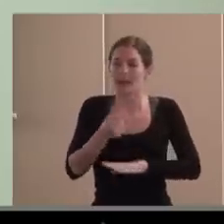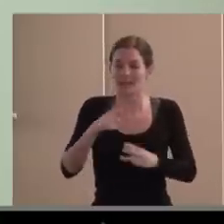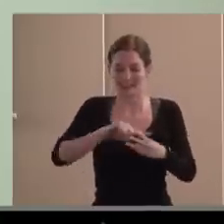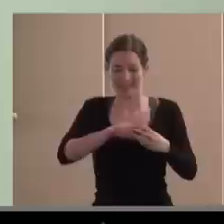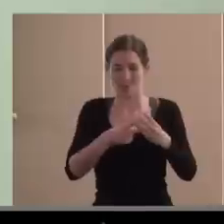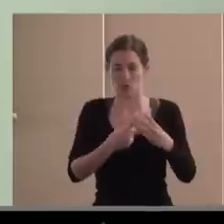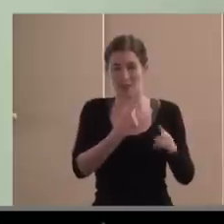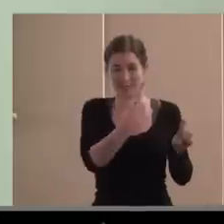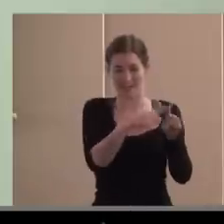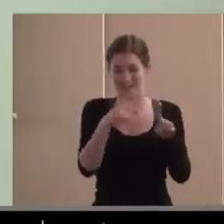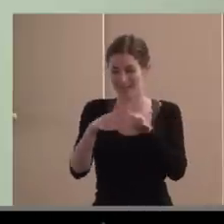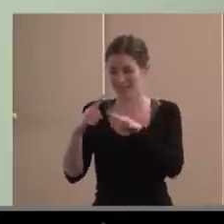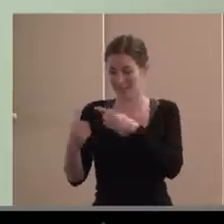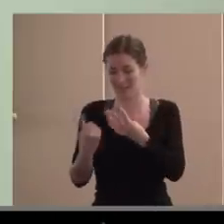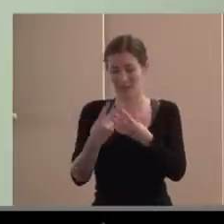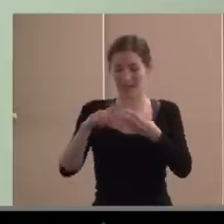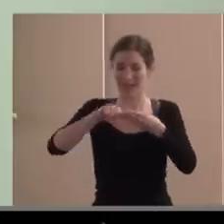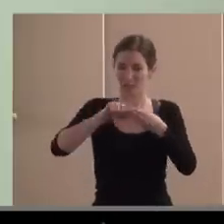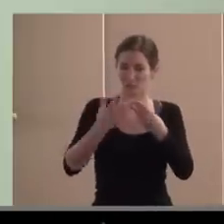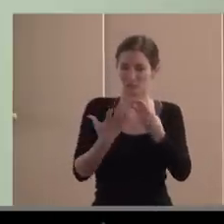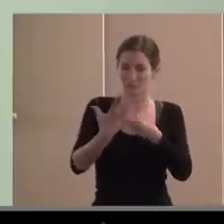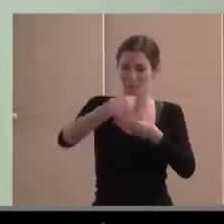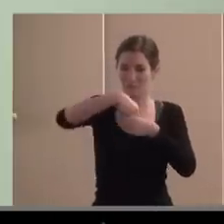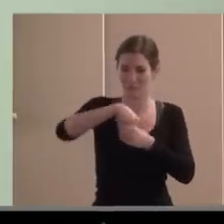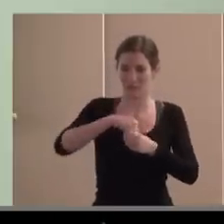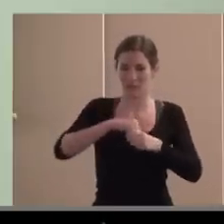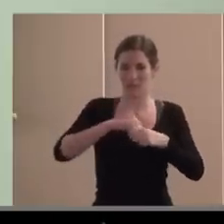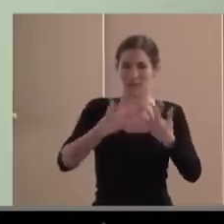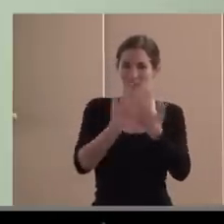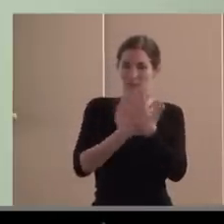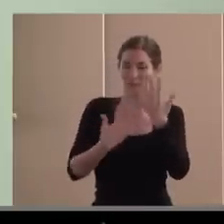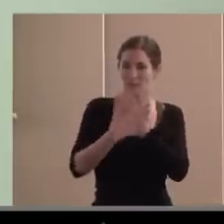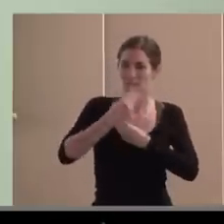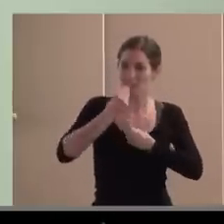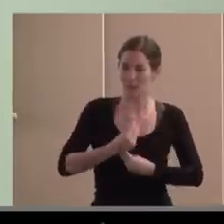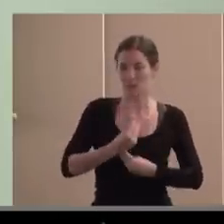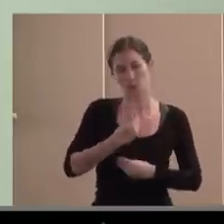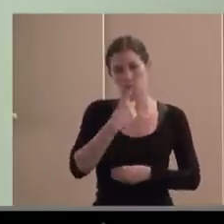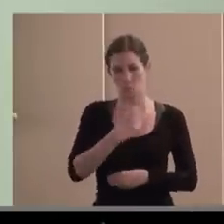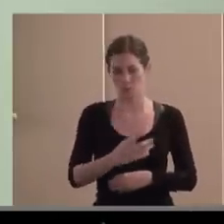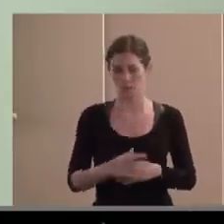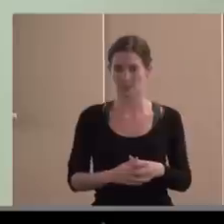distintos y tan disímiles en una misma organización. Si a eso le añadimos la